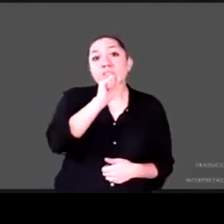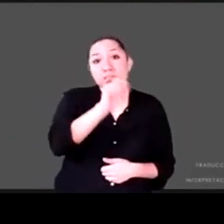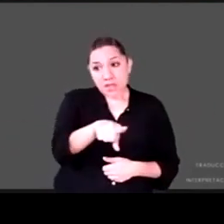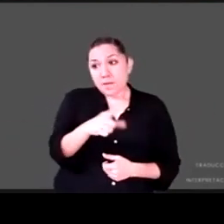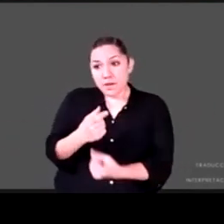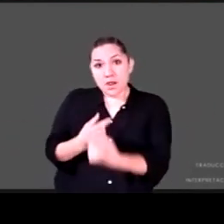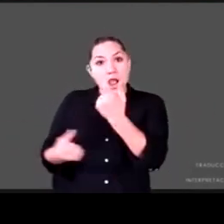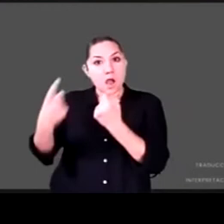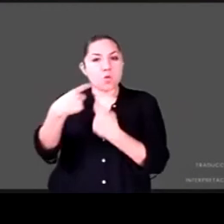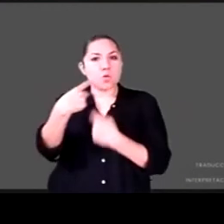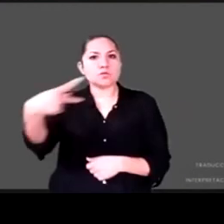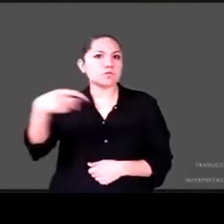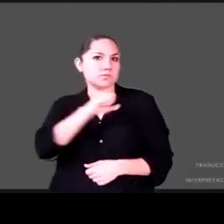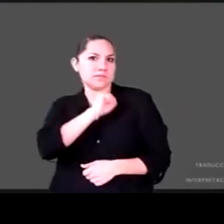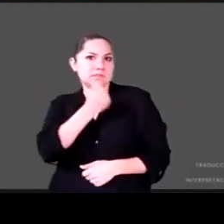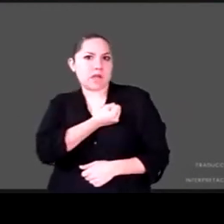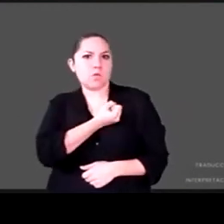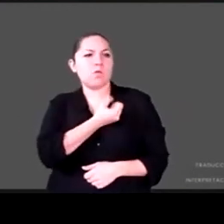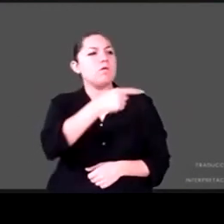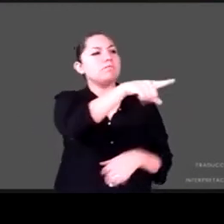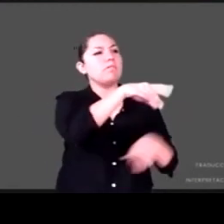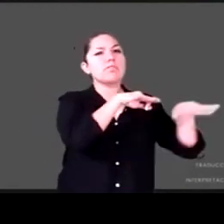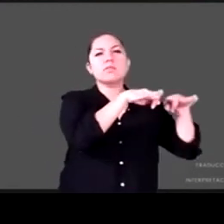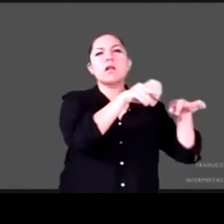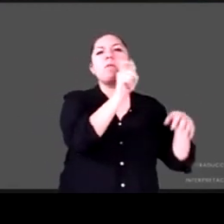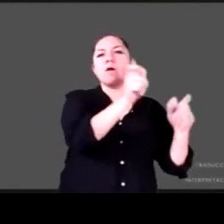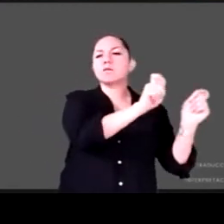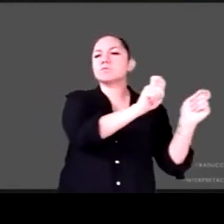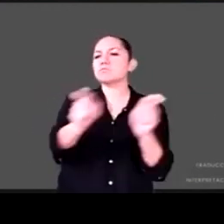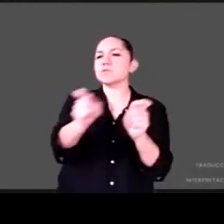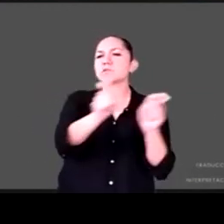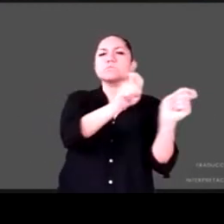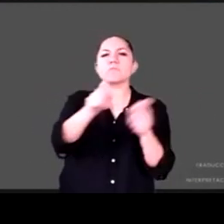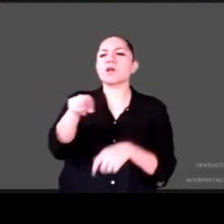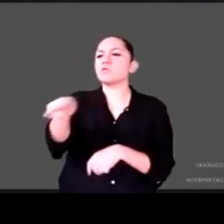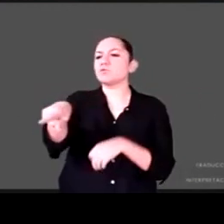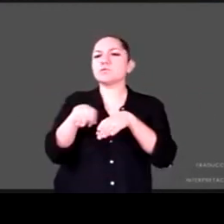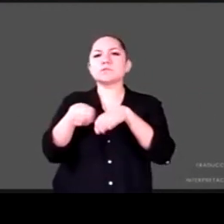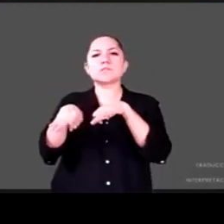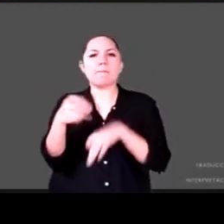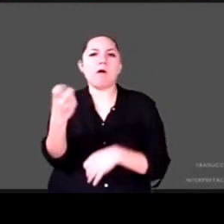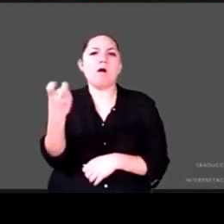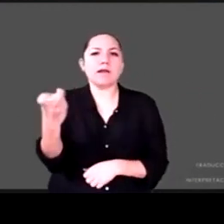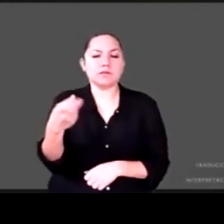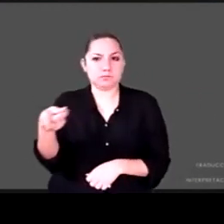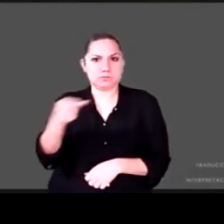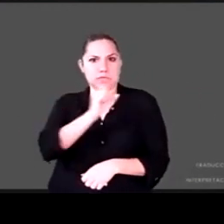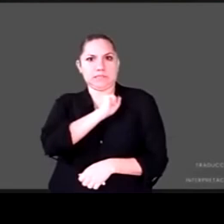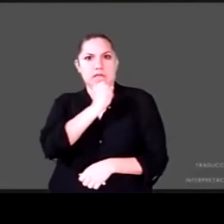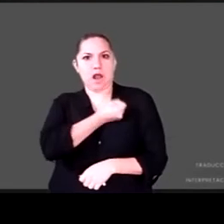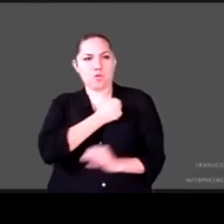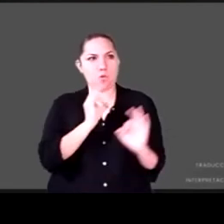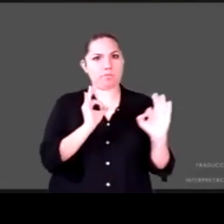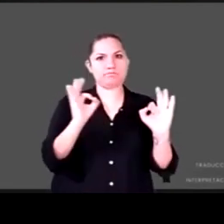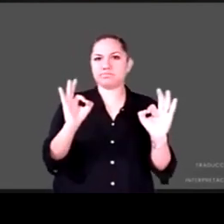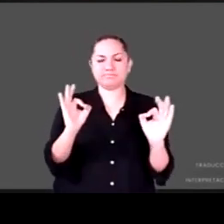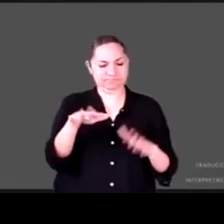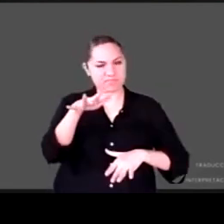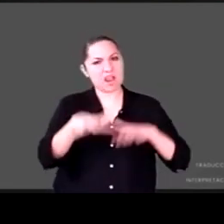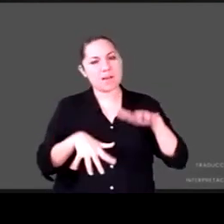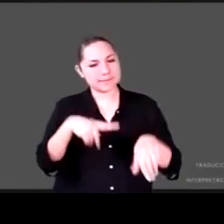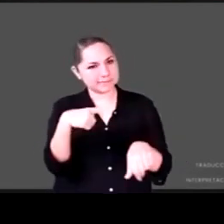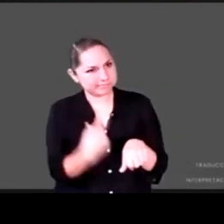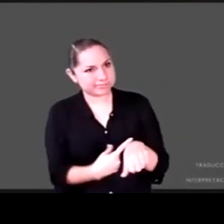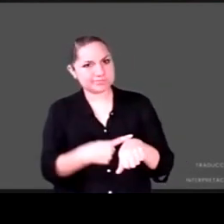que se entregan a niñas y niños, puede también verse dañada. En un conjunto de argumentos que